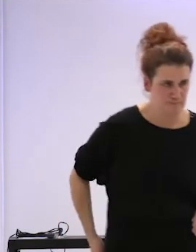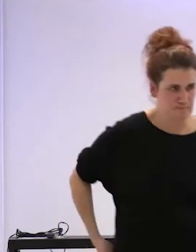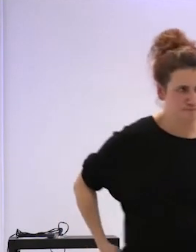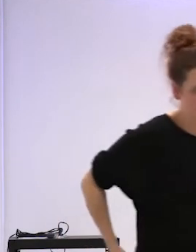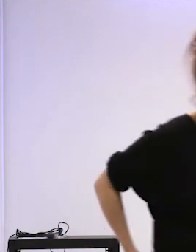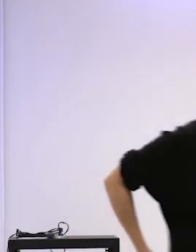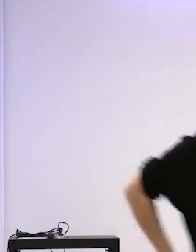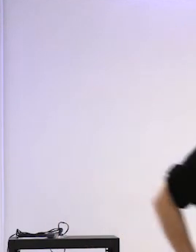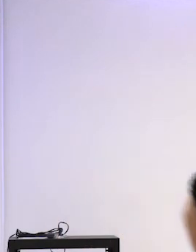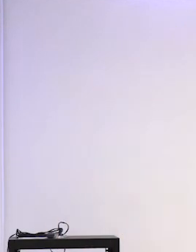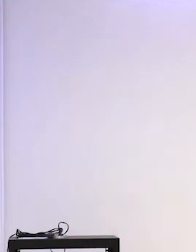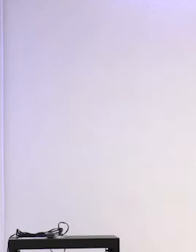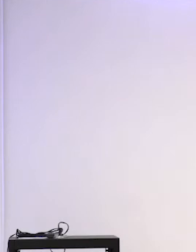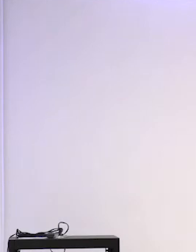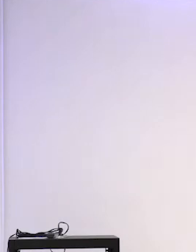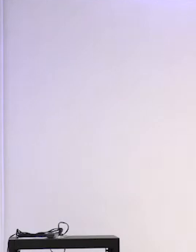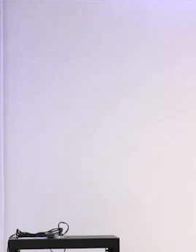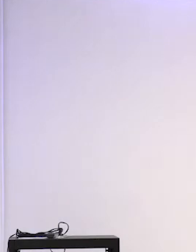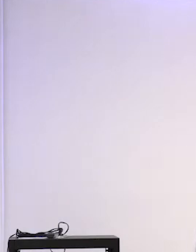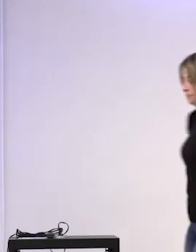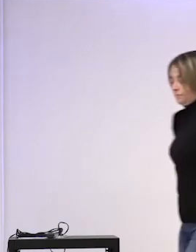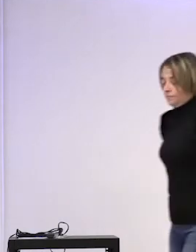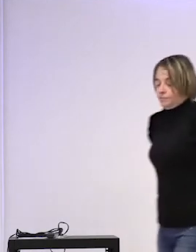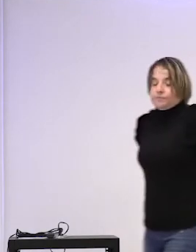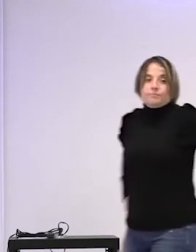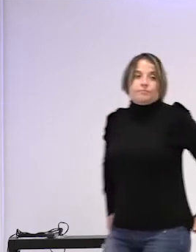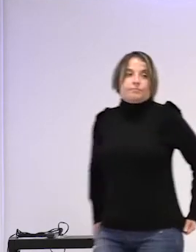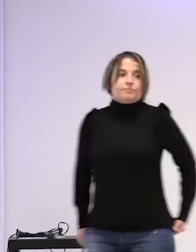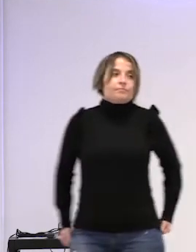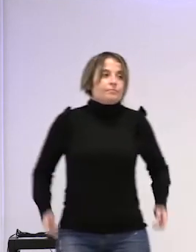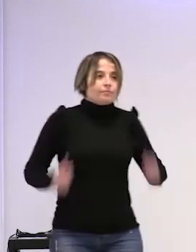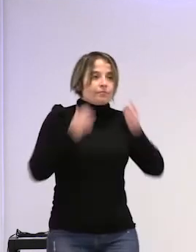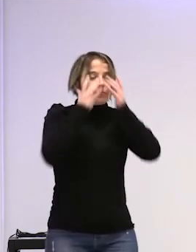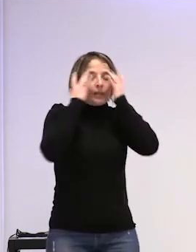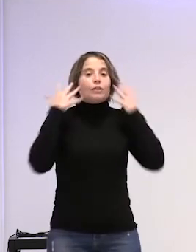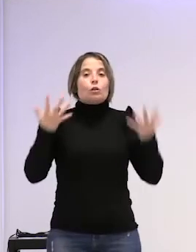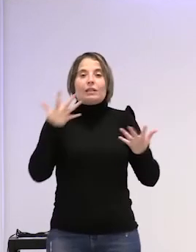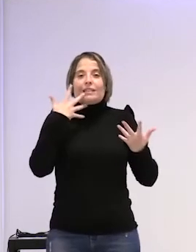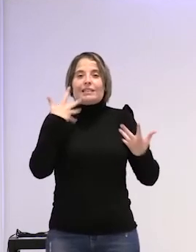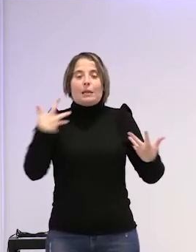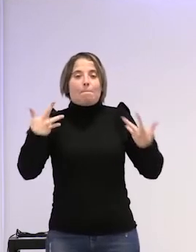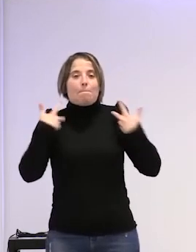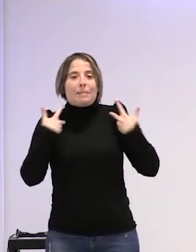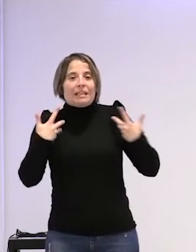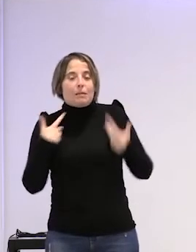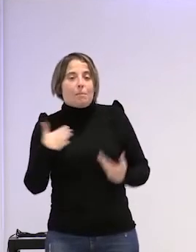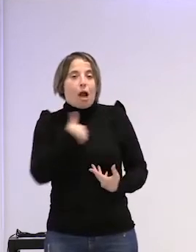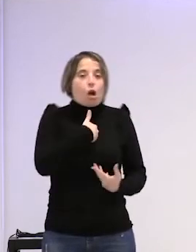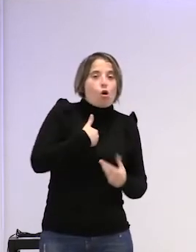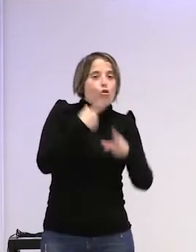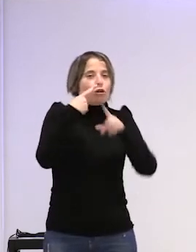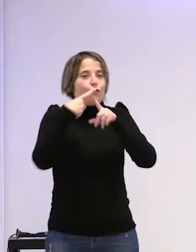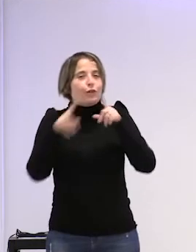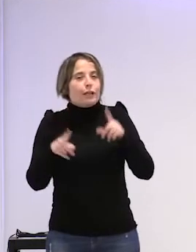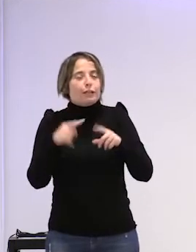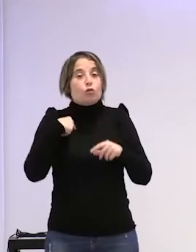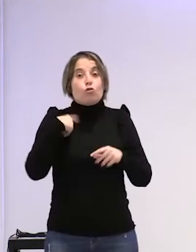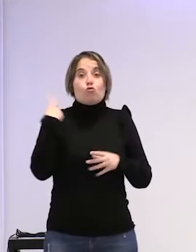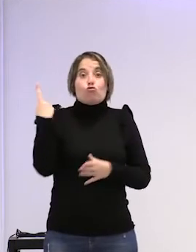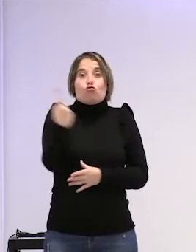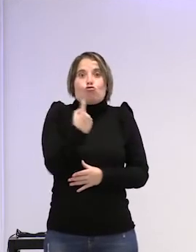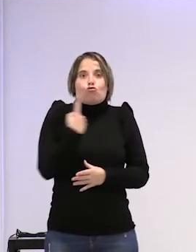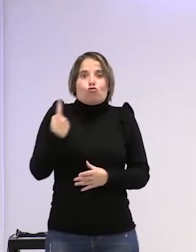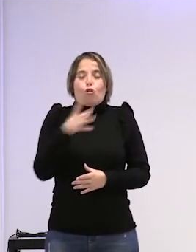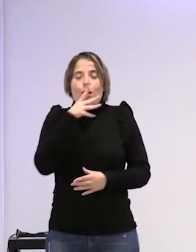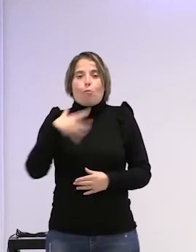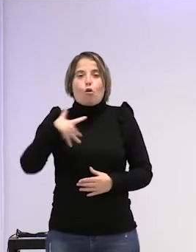entonces si sales del rol de víctima primero que te quedas más sola porque claro el rol de víctima también lo